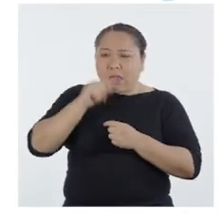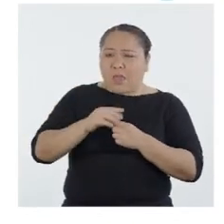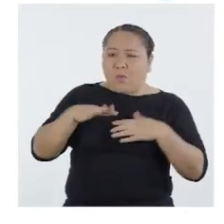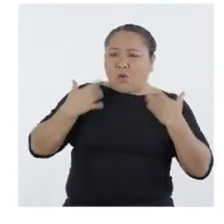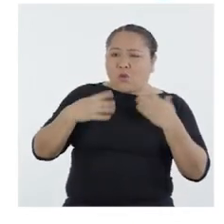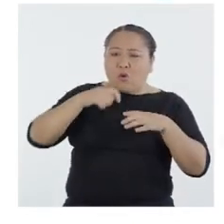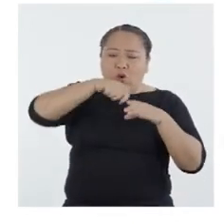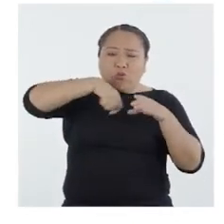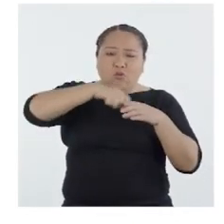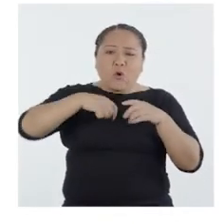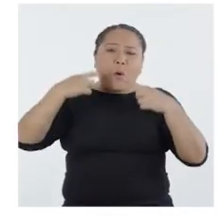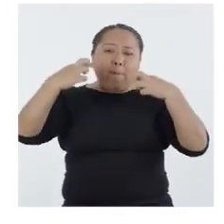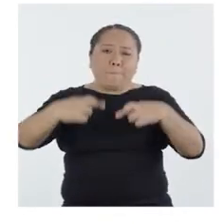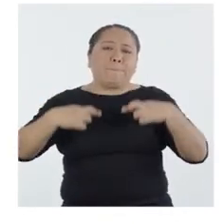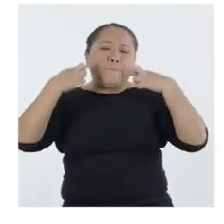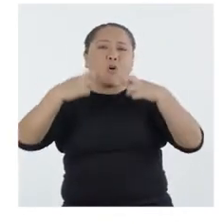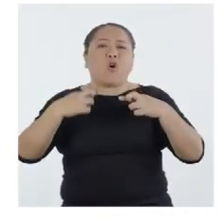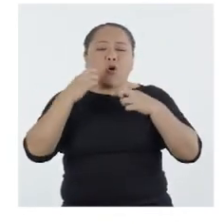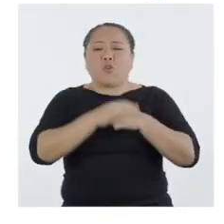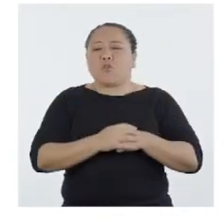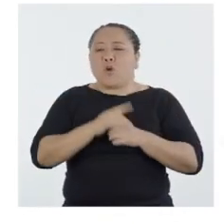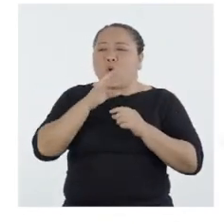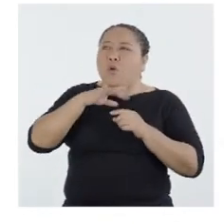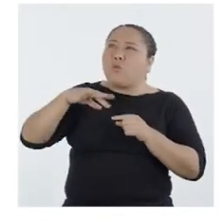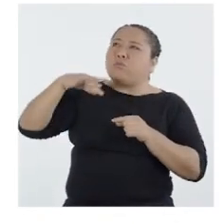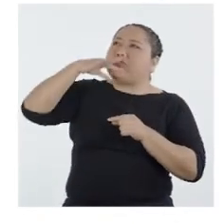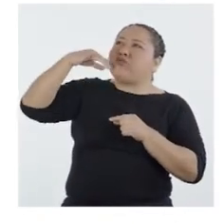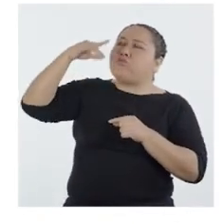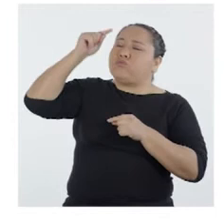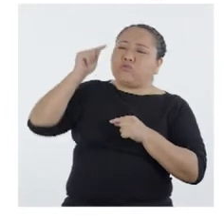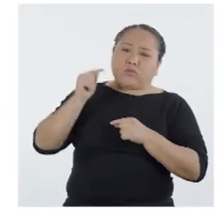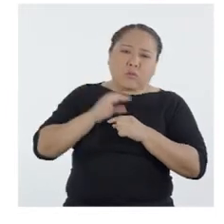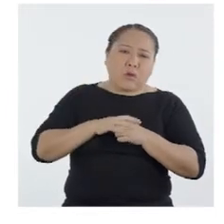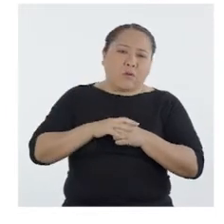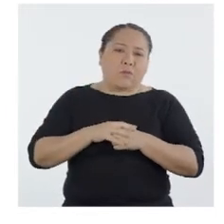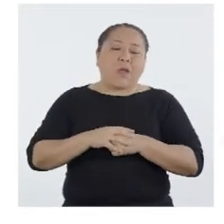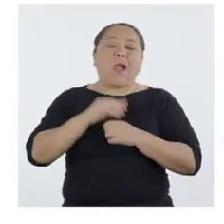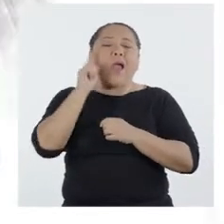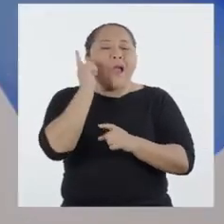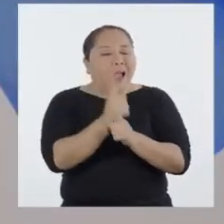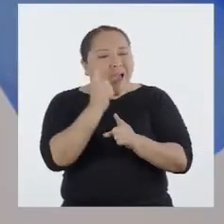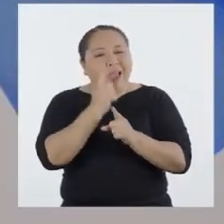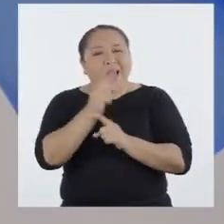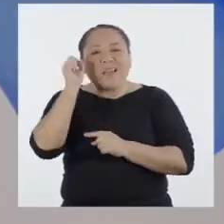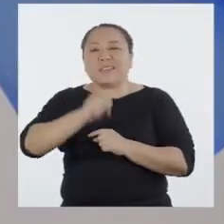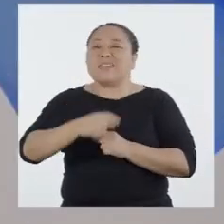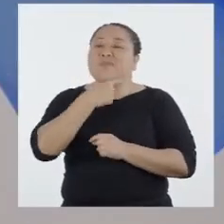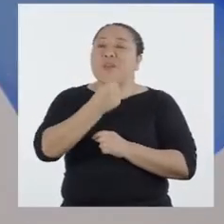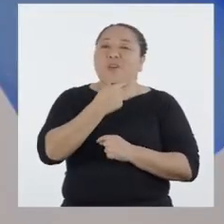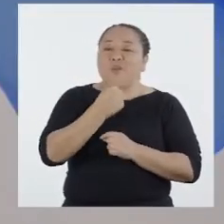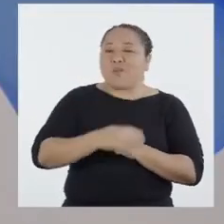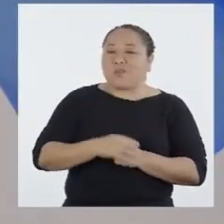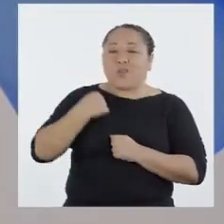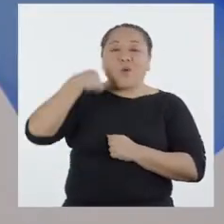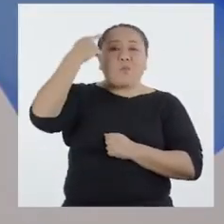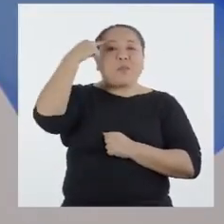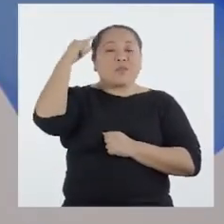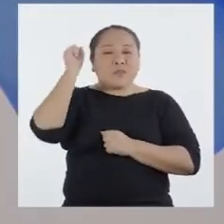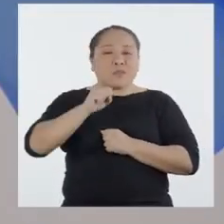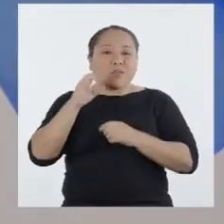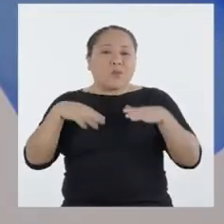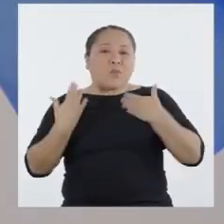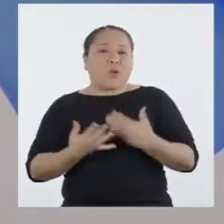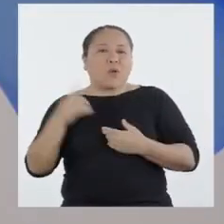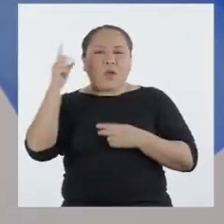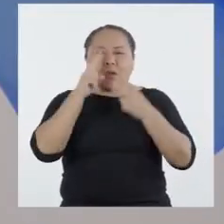ella podrías cocinar tu pollo mandando el humo fuera de nuestro ambiente. Sí, me encanta. Creo